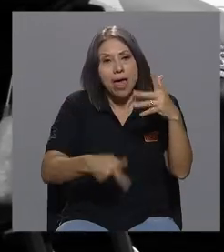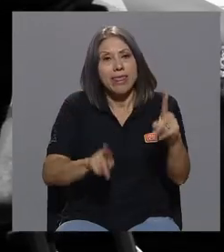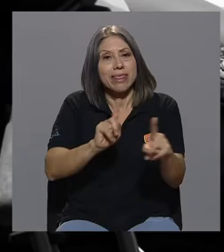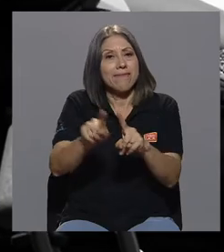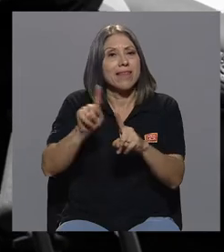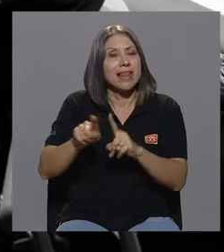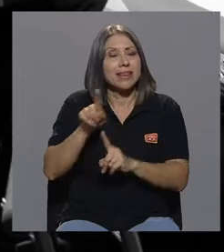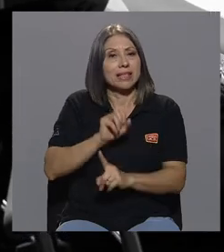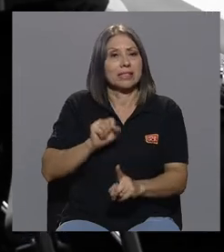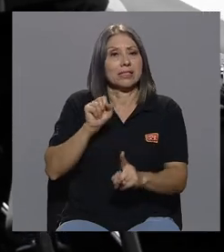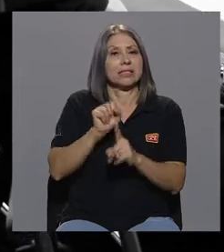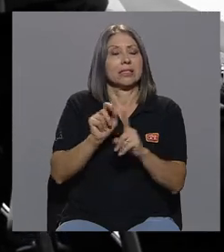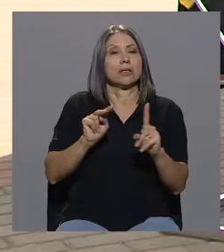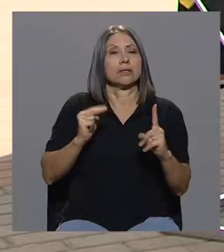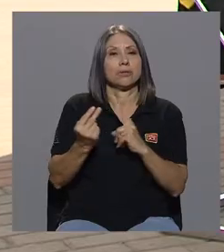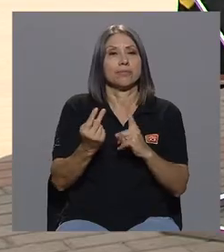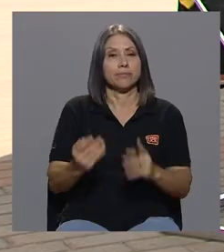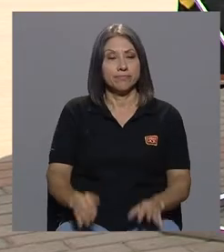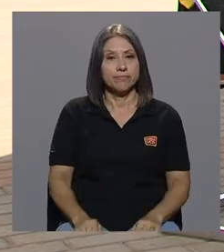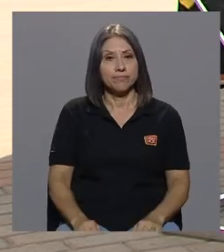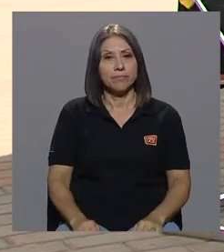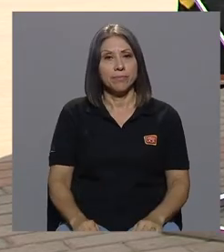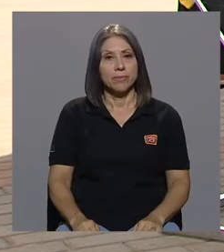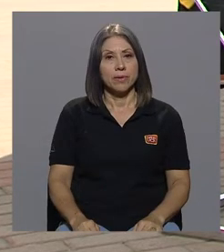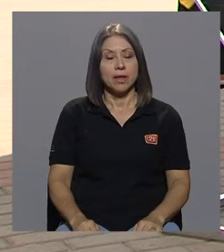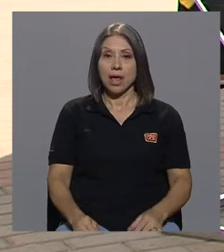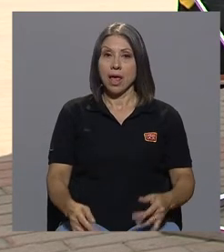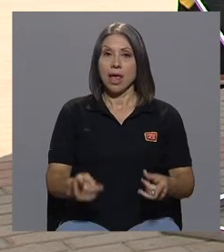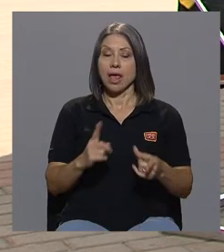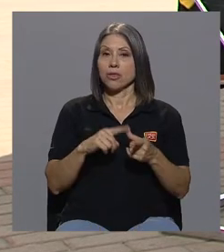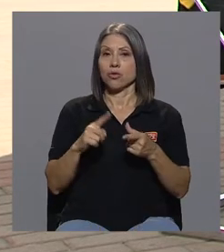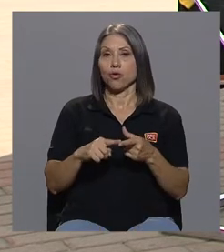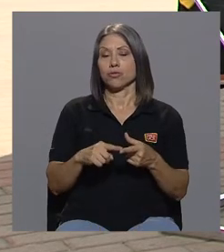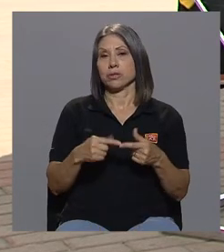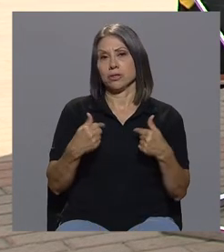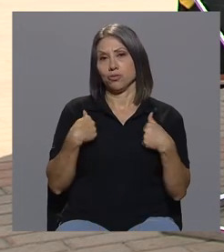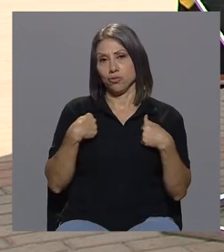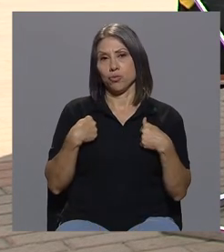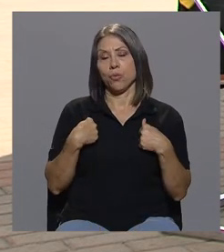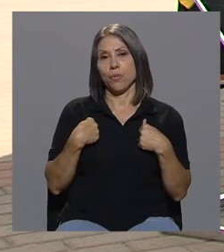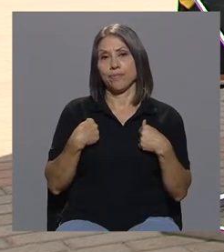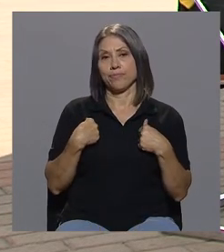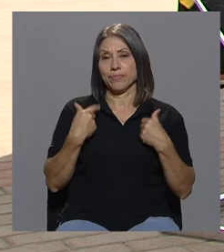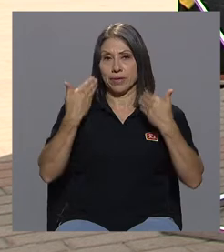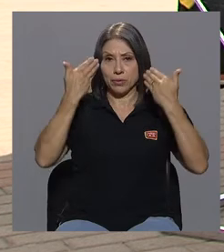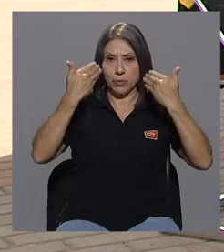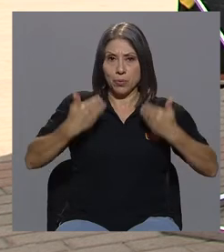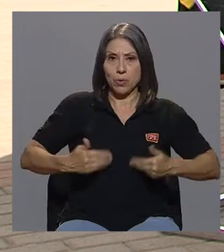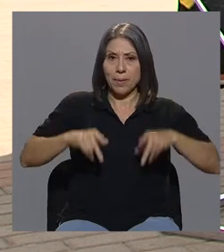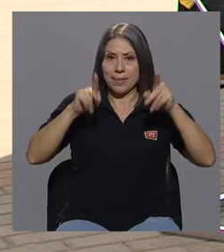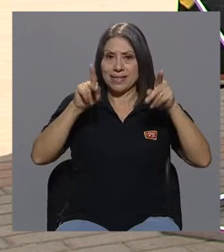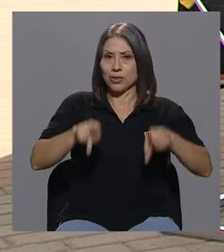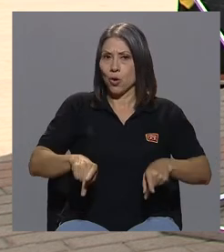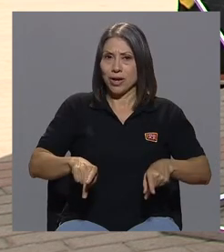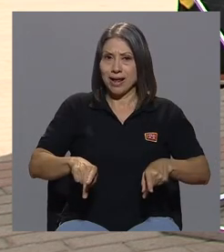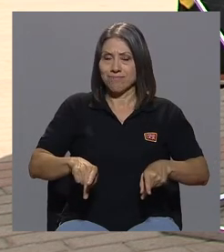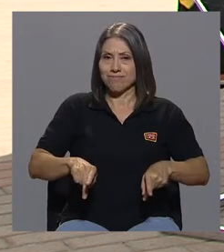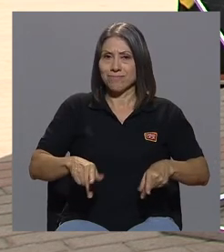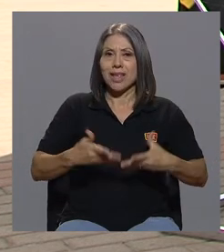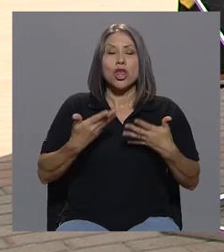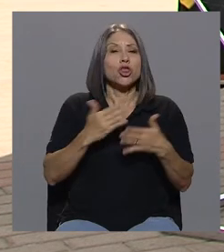entonces me convierto en una persona totalmente resiliente